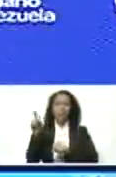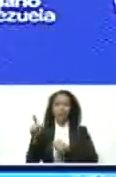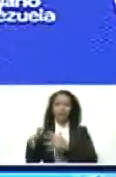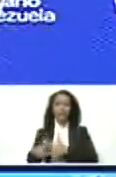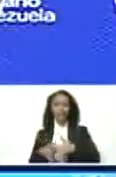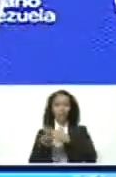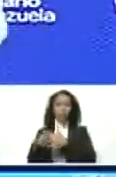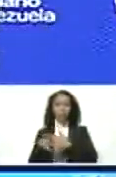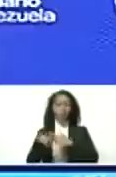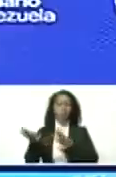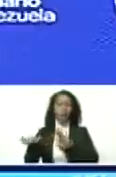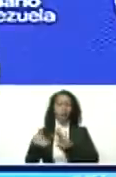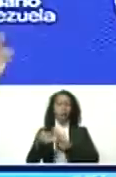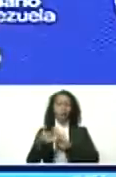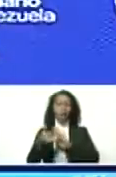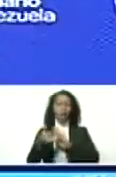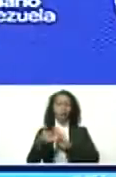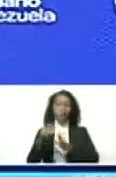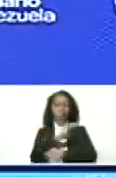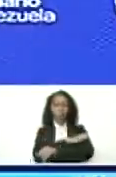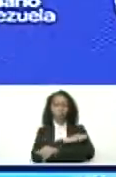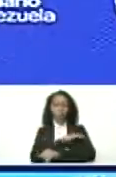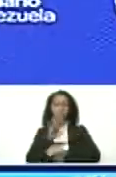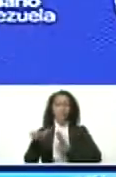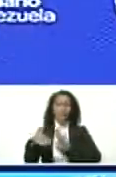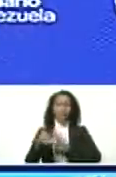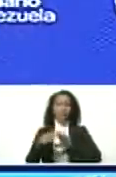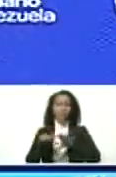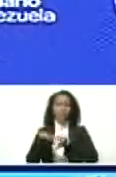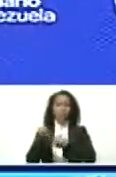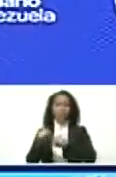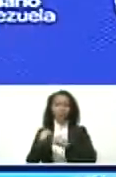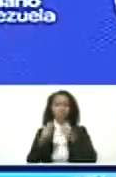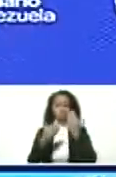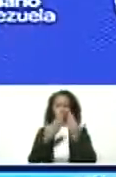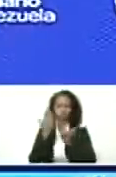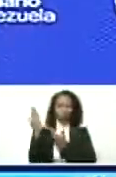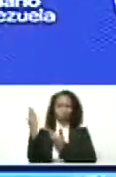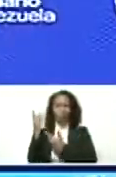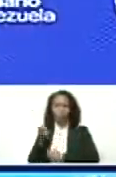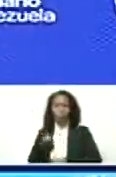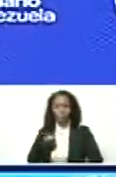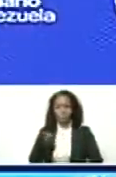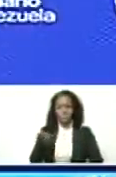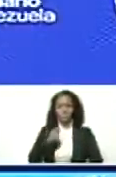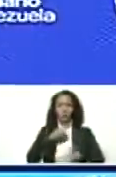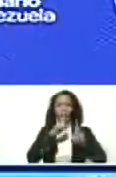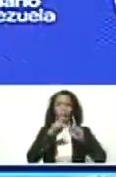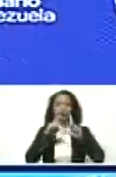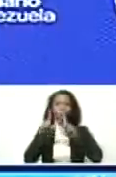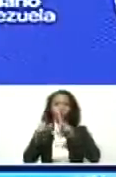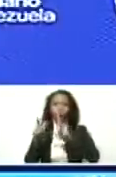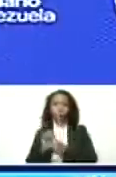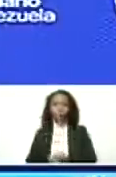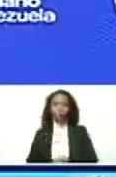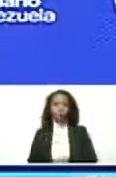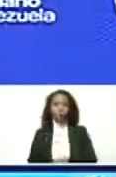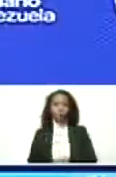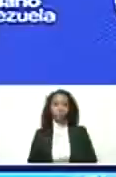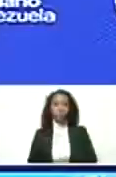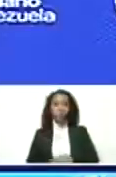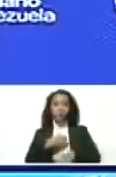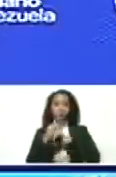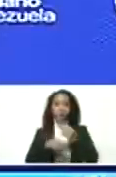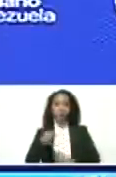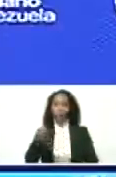antioligárquico y antiimperialista. Para que ustedes vean la manipulación del lenguaje. Y hacen